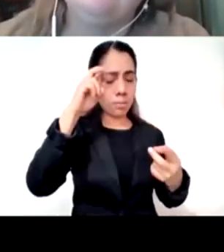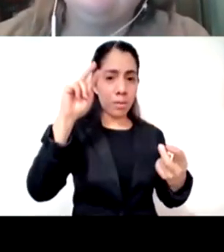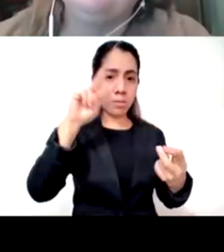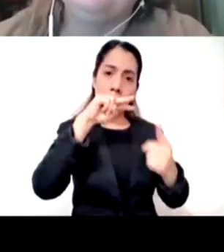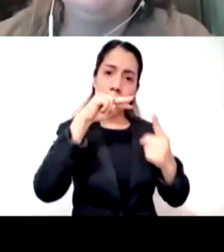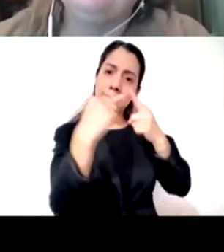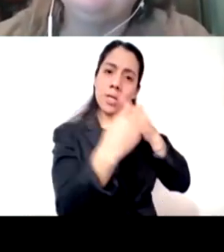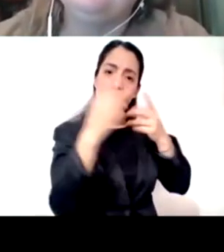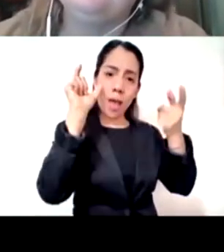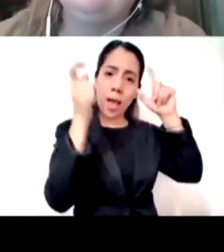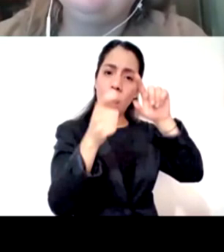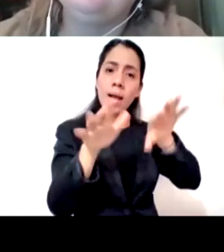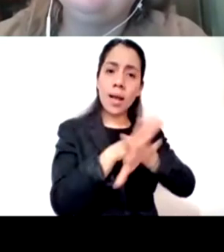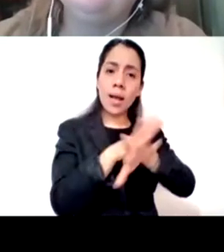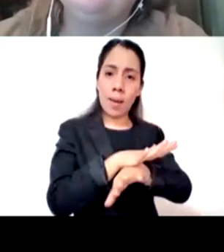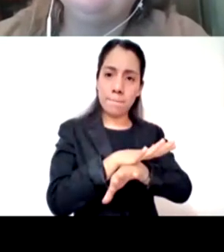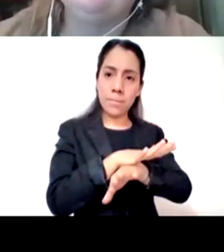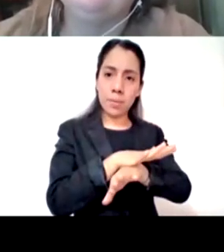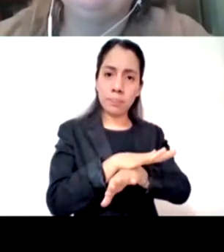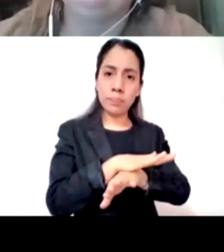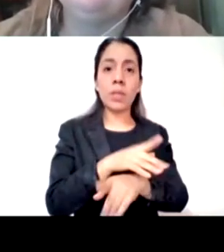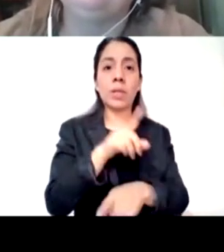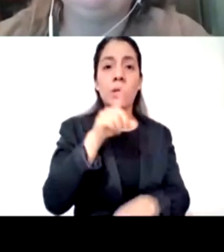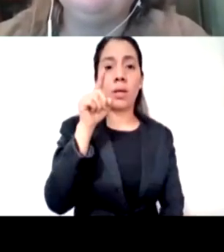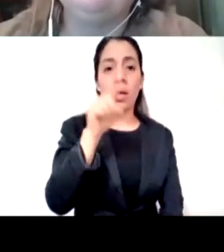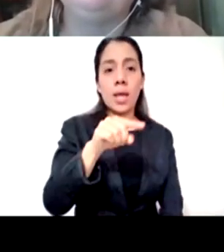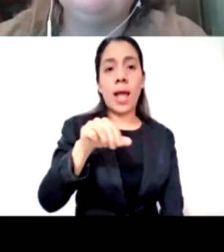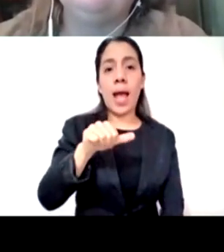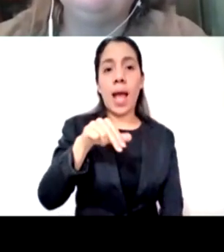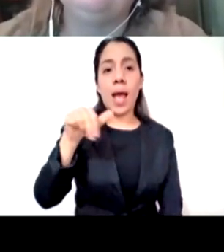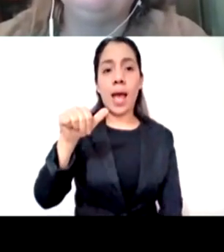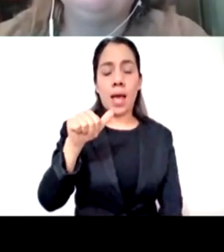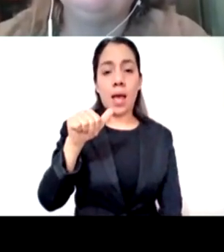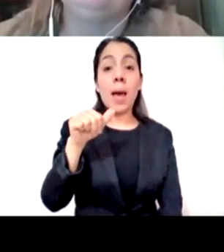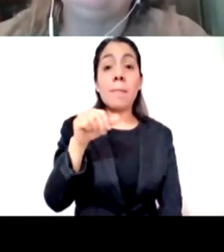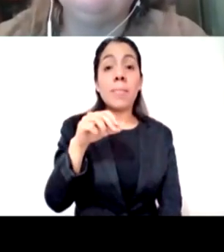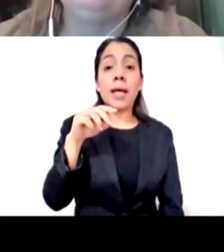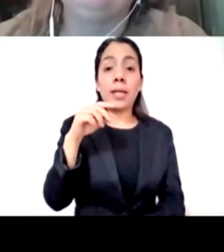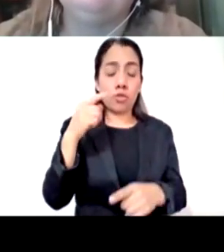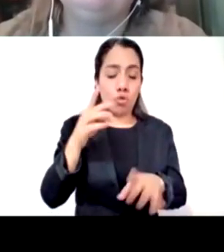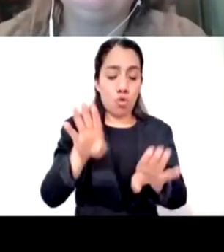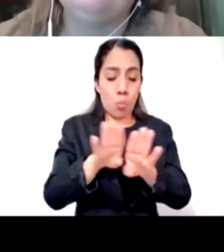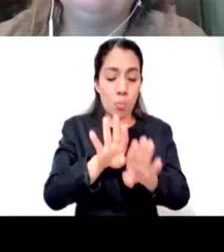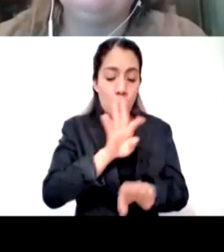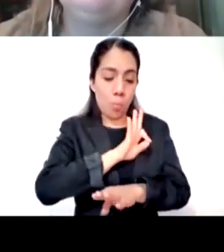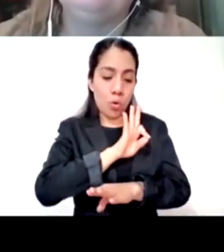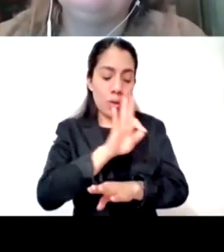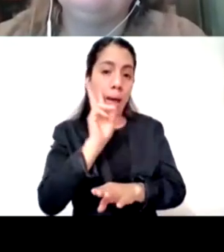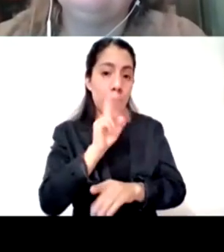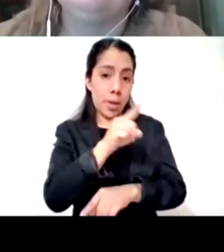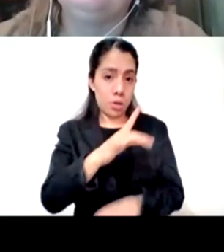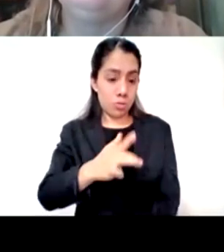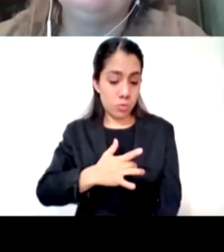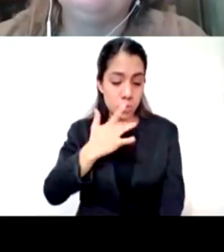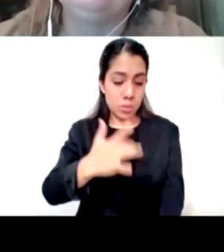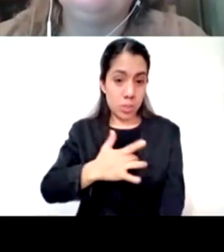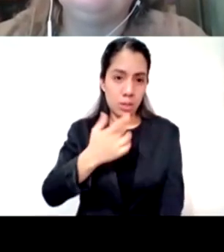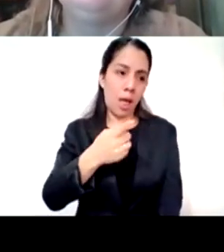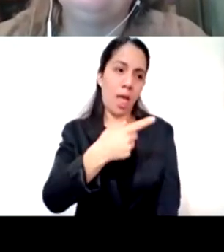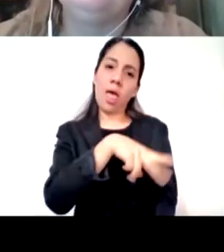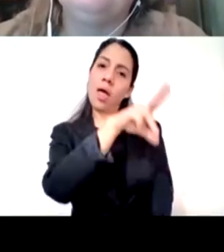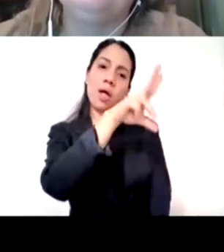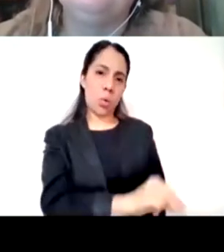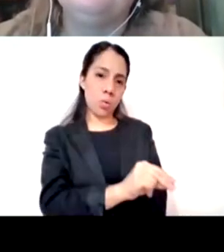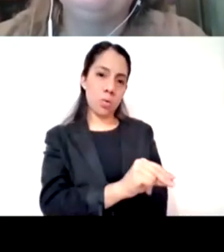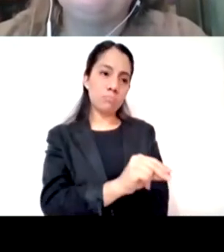no no invalidar lo que ellos sienten y que la invitación a que sean empáticos con el sufrimiento que si está afuera